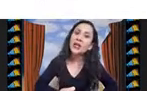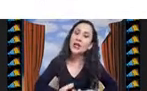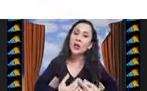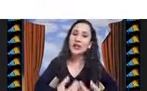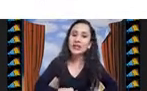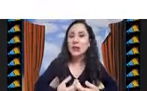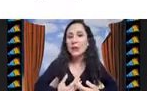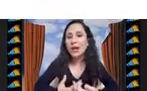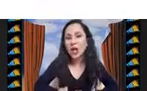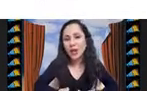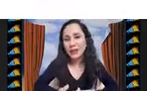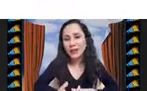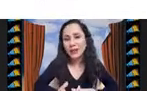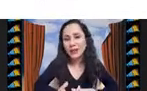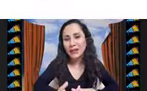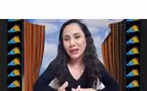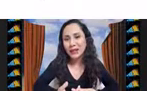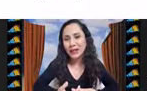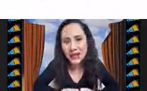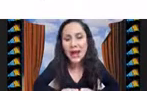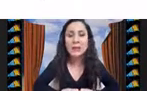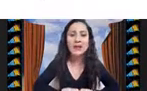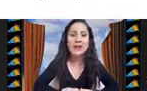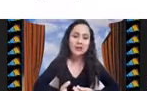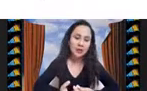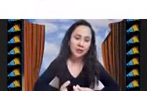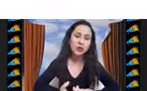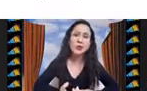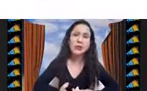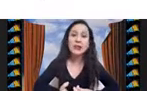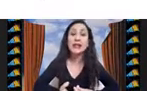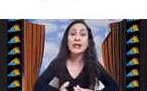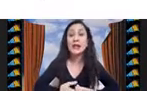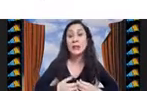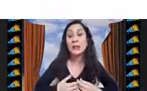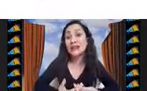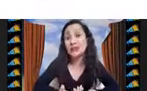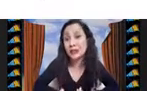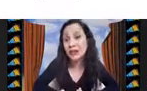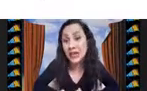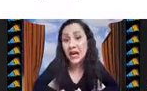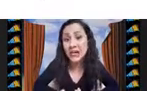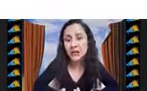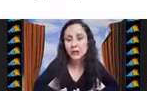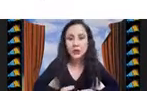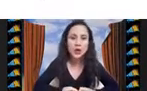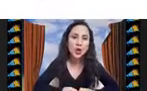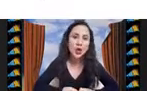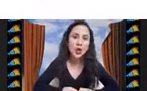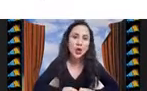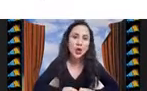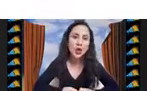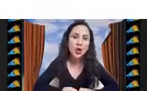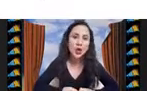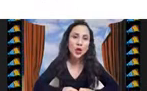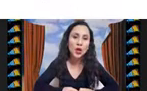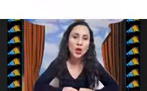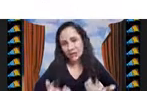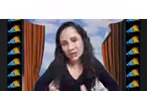que estamos buscando es el valor de las variables que nos permitan maximizar la función